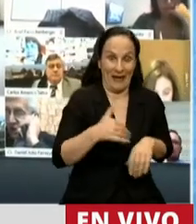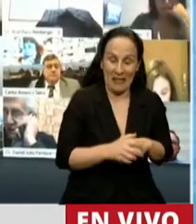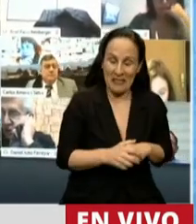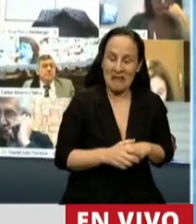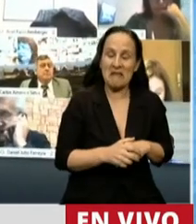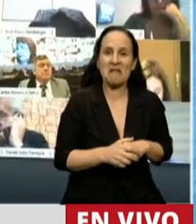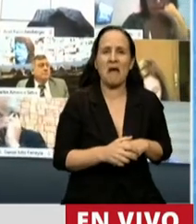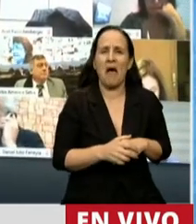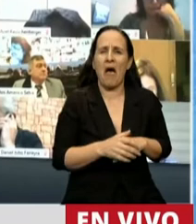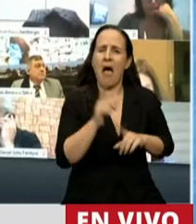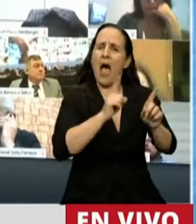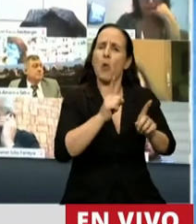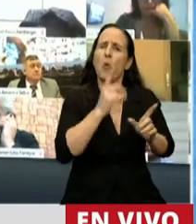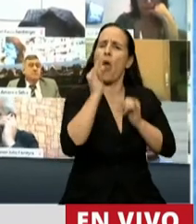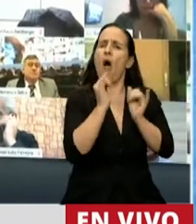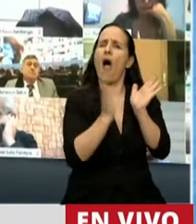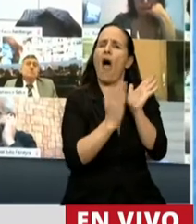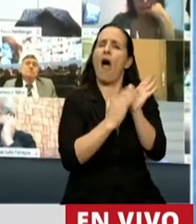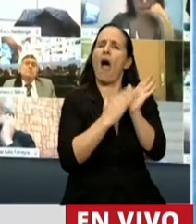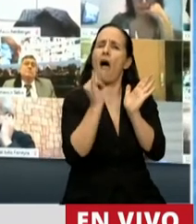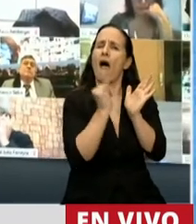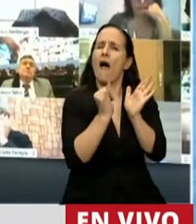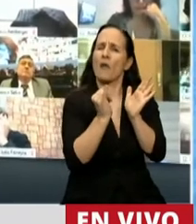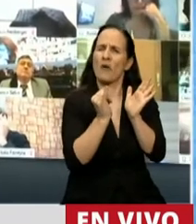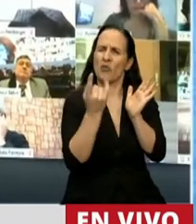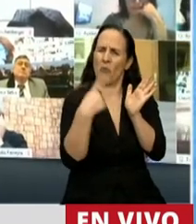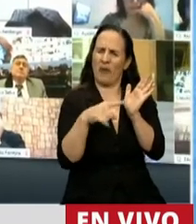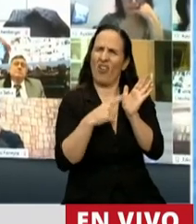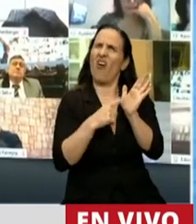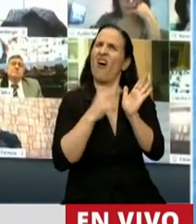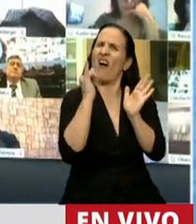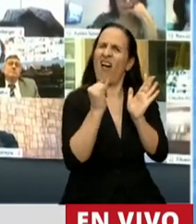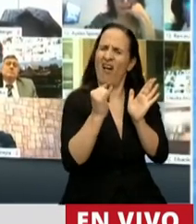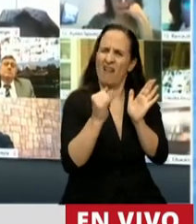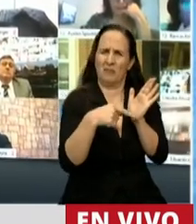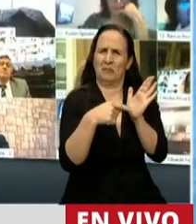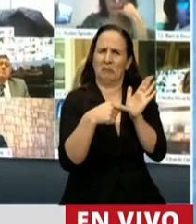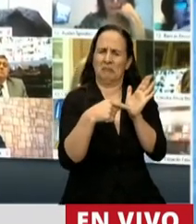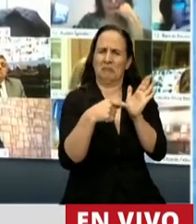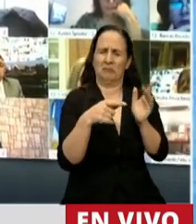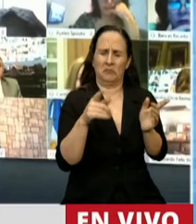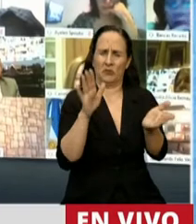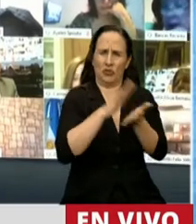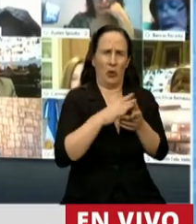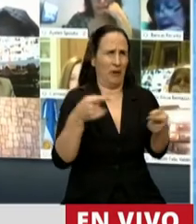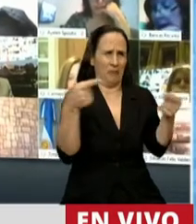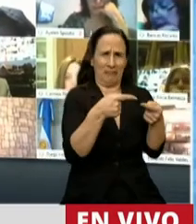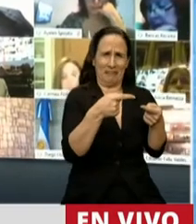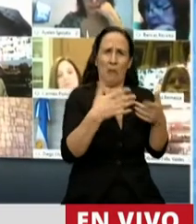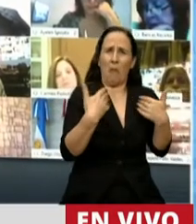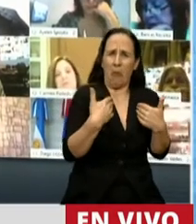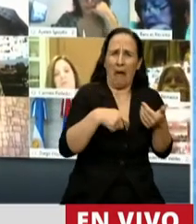persisten argumentos que en realidad son claramente opuestos al principio de sostenibilidad